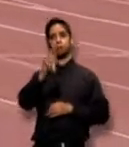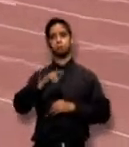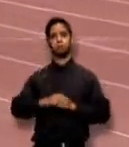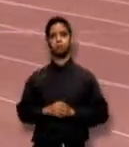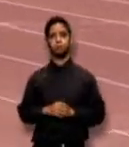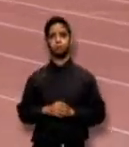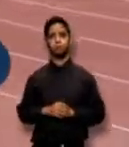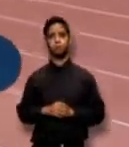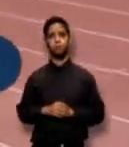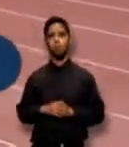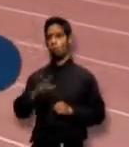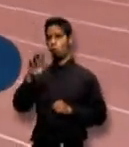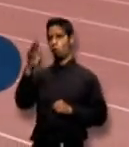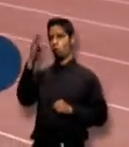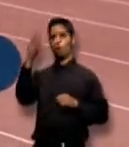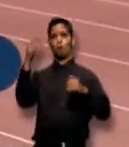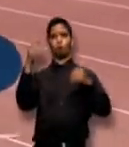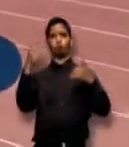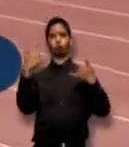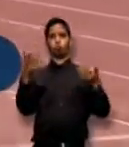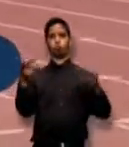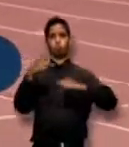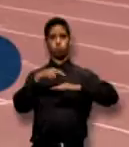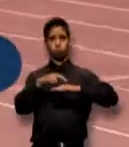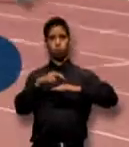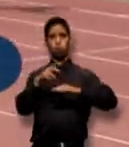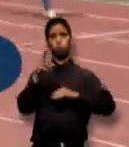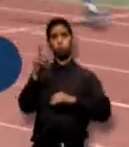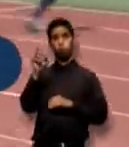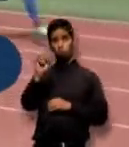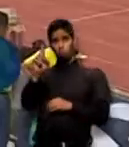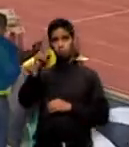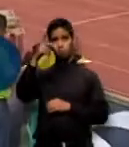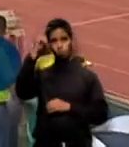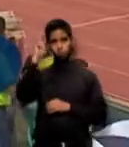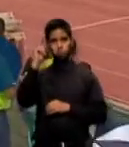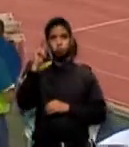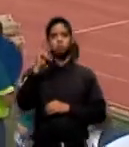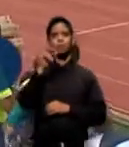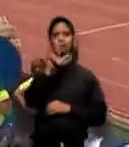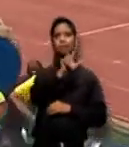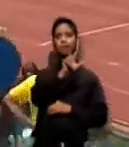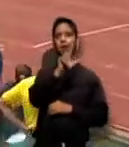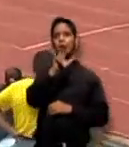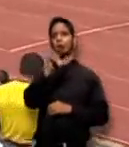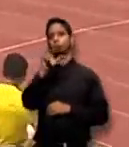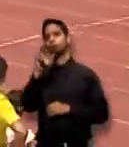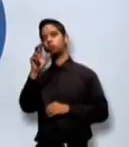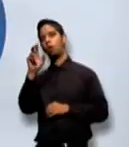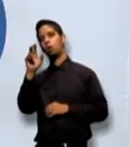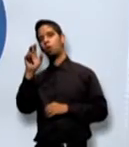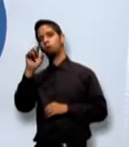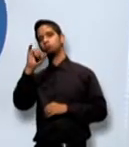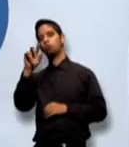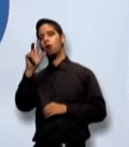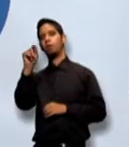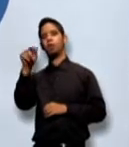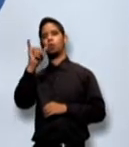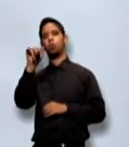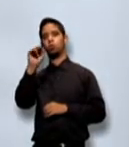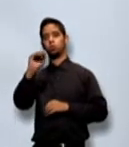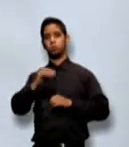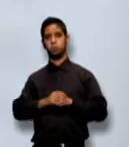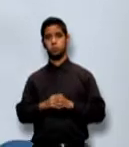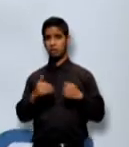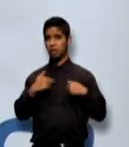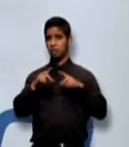Juegos de Puerto Rico serán en Ponce del 3 al 9 de junio y contienen 25 deportes tanto en disciplinas individuales,